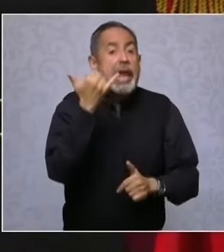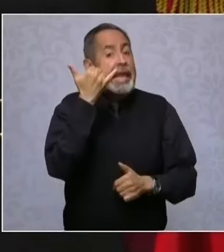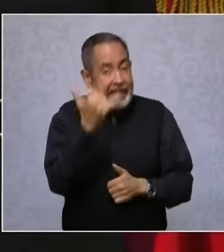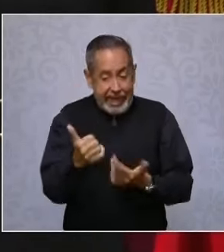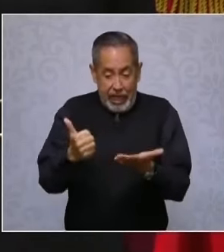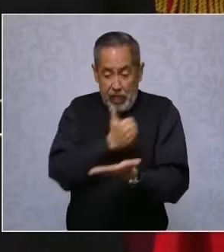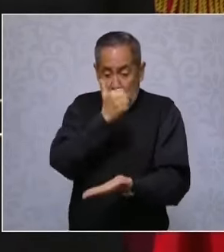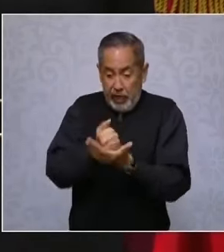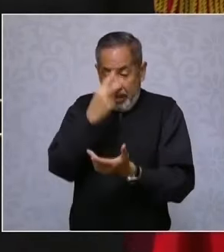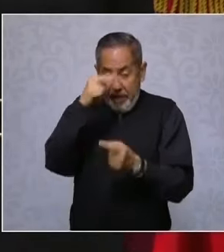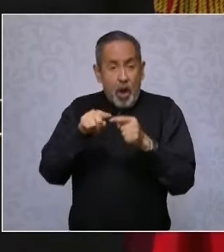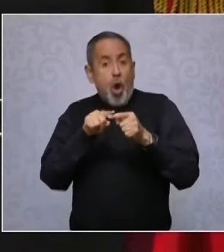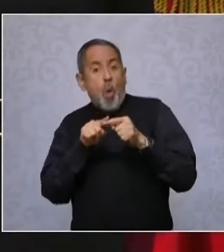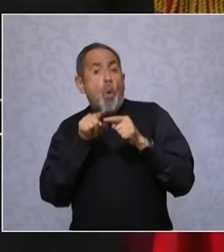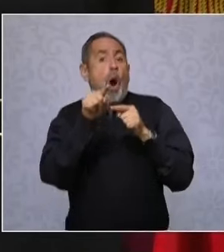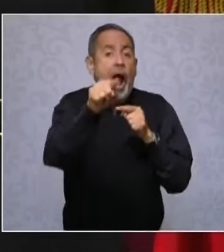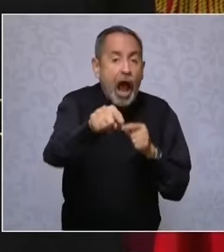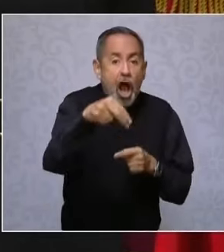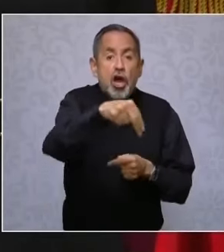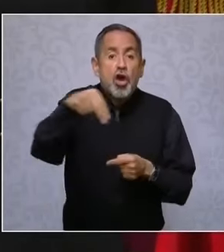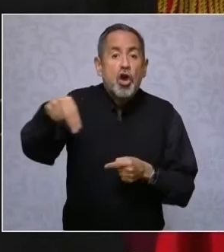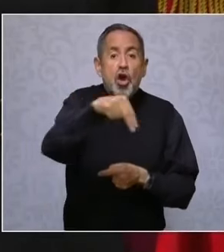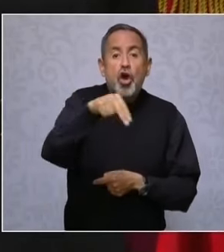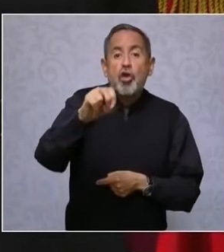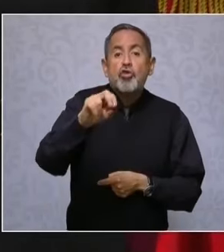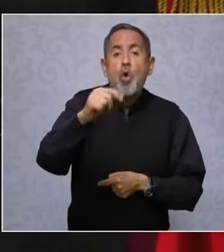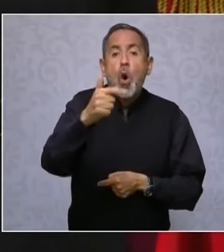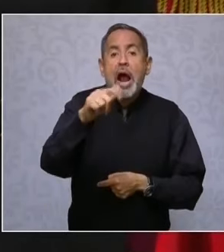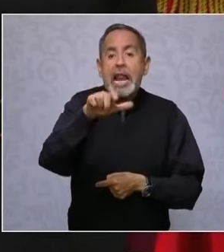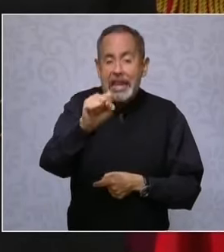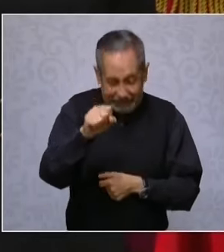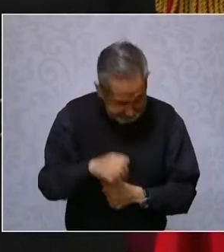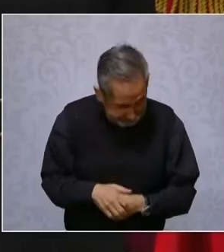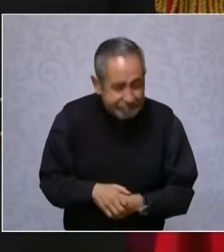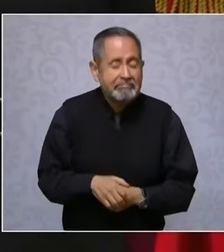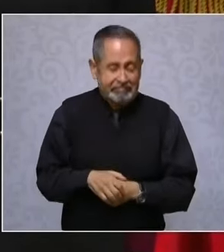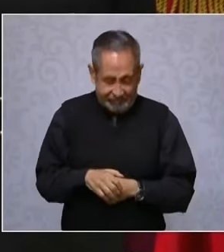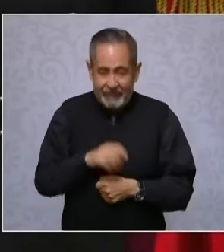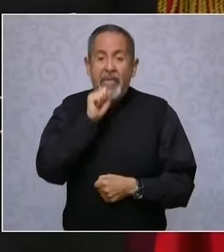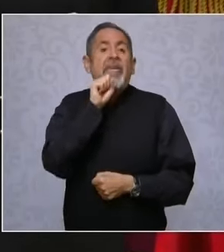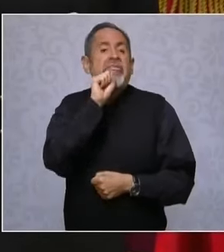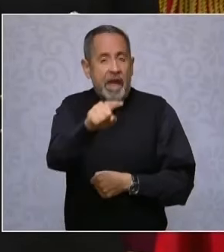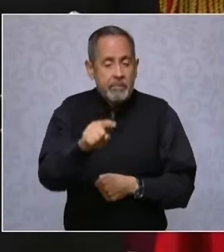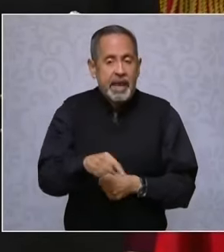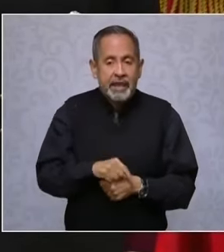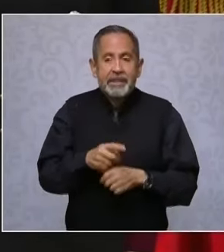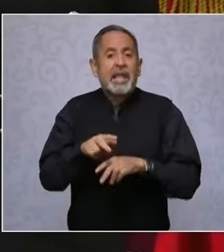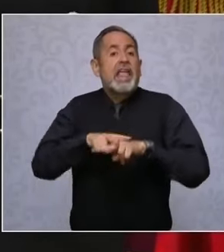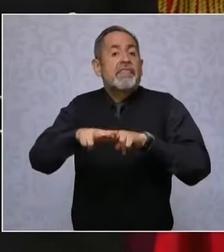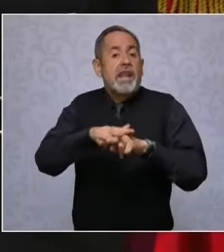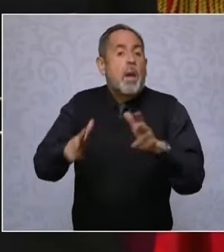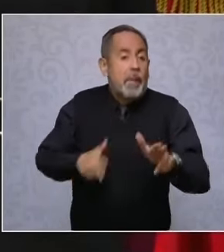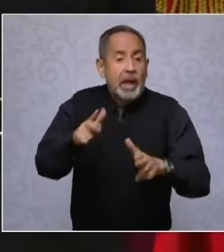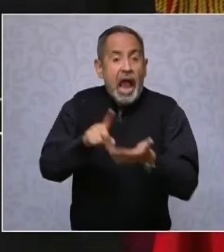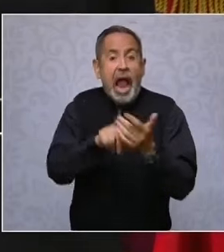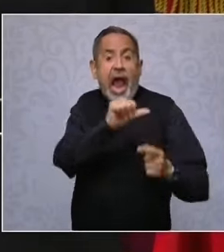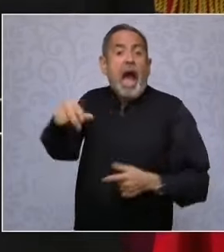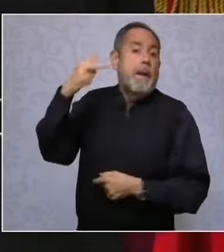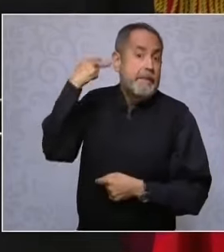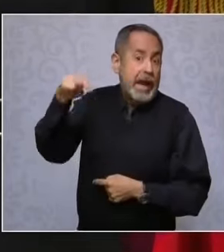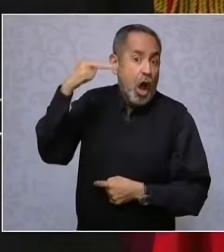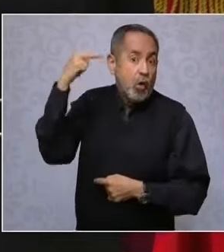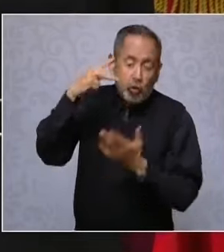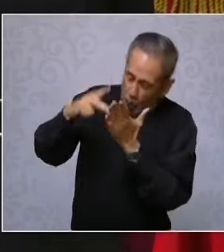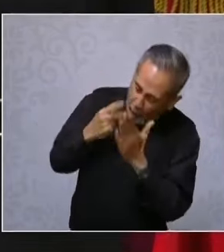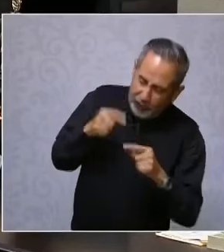Ciudad de México a Nogales, así como la recuperación del Tren de Pasajeros a Veracruz.